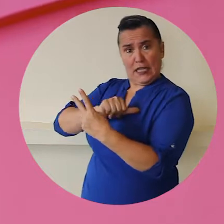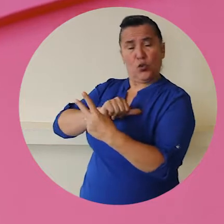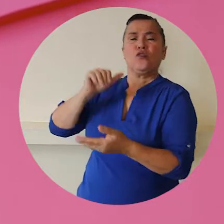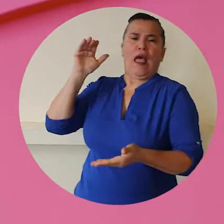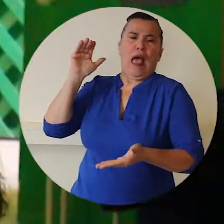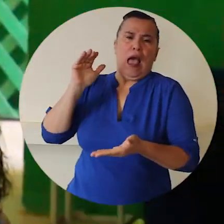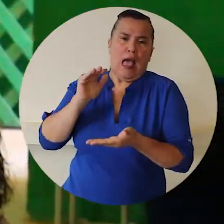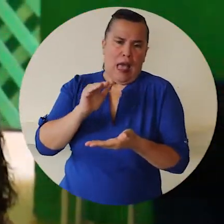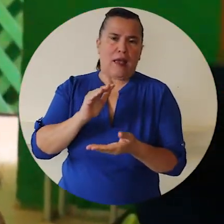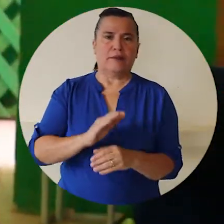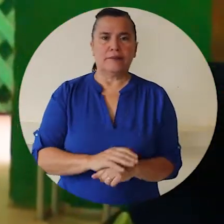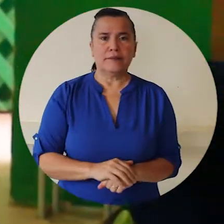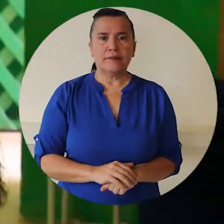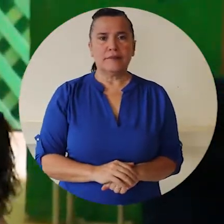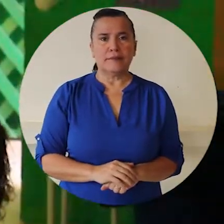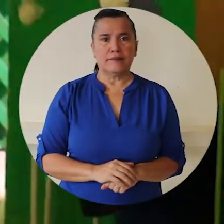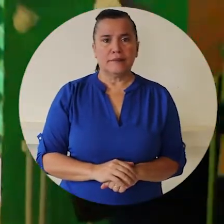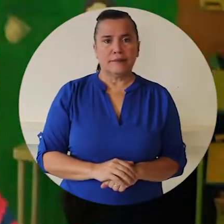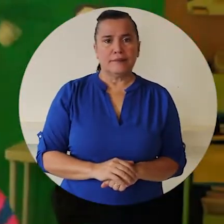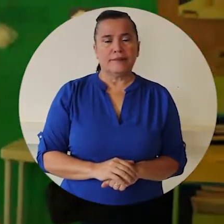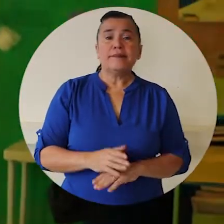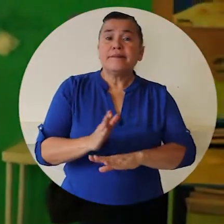en nuestras instituciones y en nuestras actitudes.